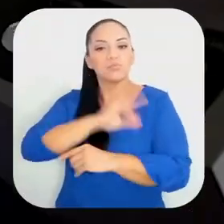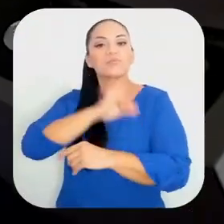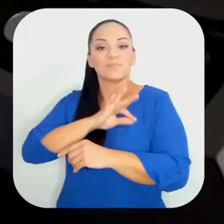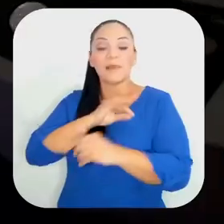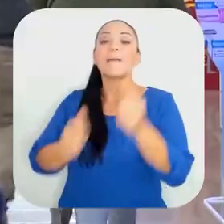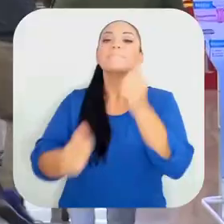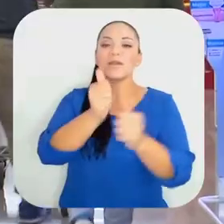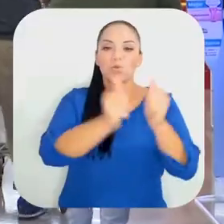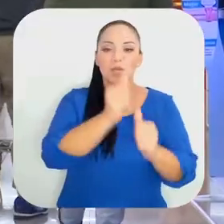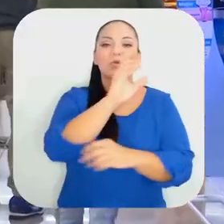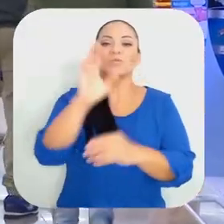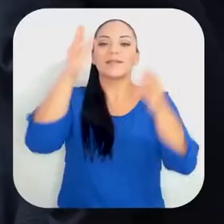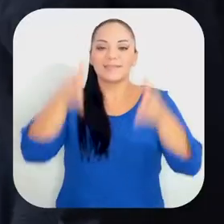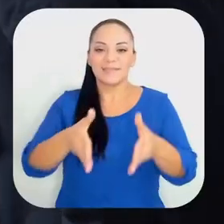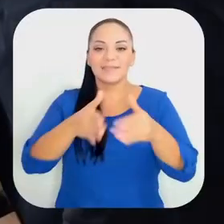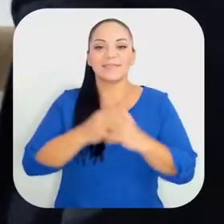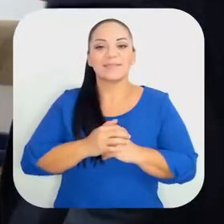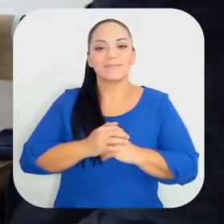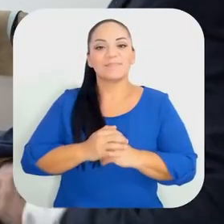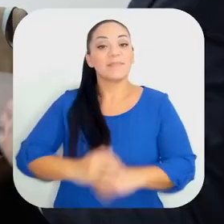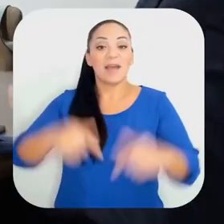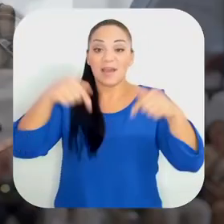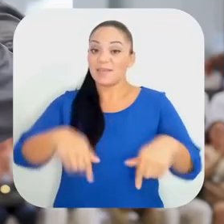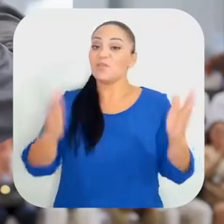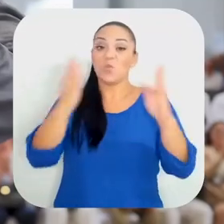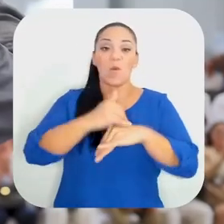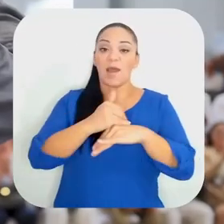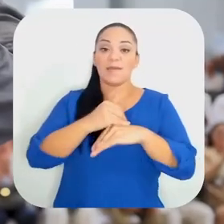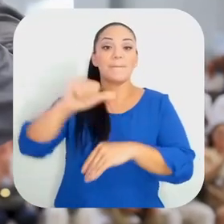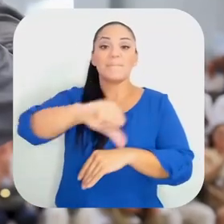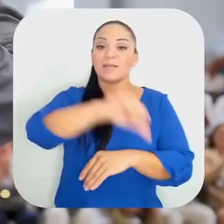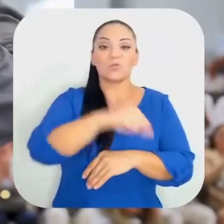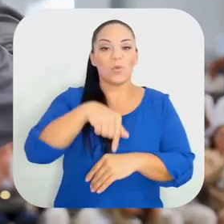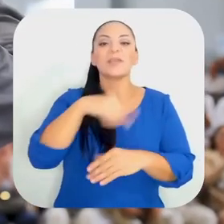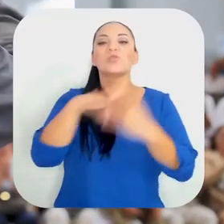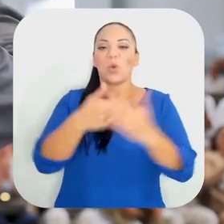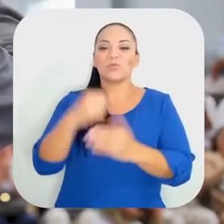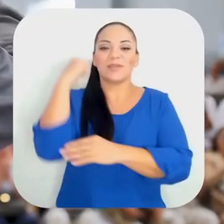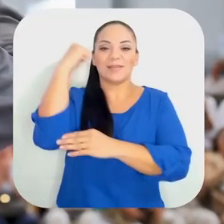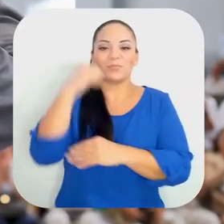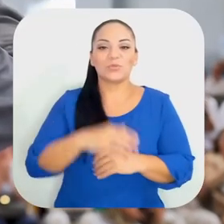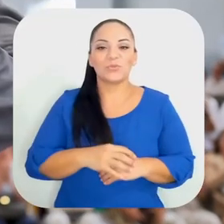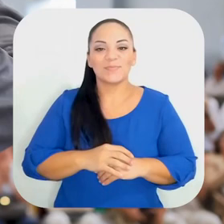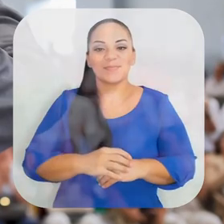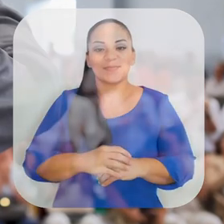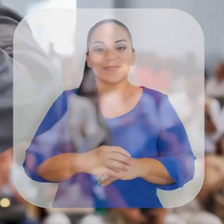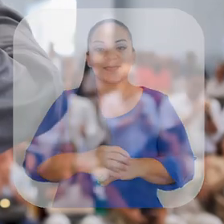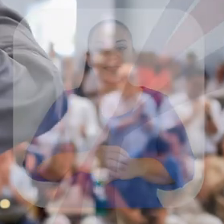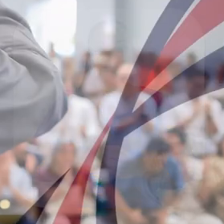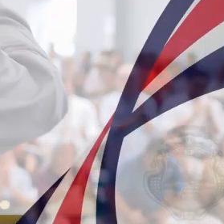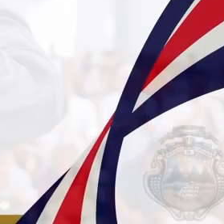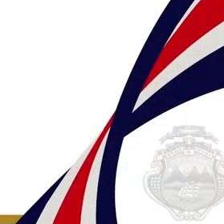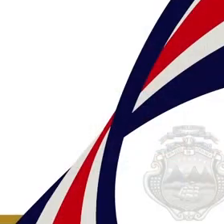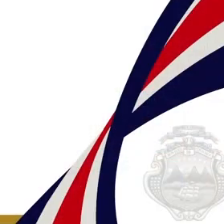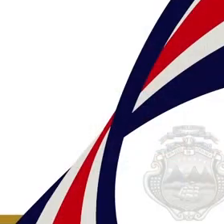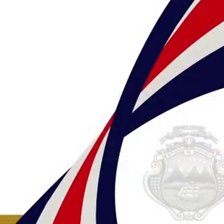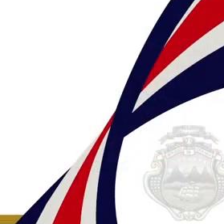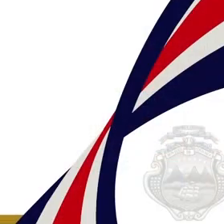Arroz busca favorecer a la gran mayoría de costarricenses. Aquí no hay perdedores, solo hay ganadores.